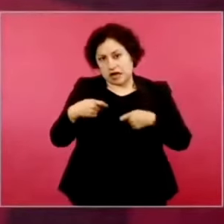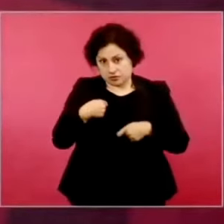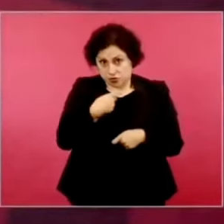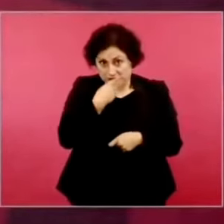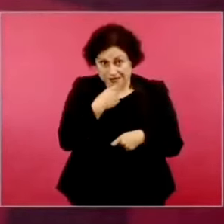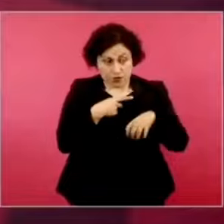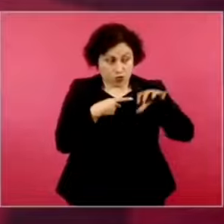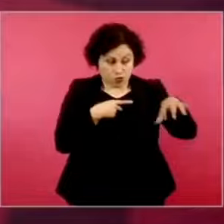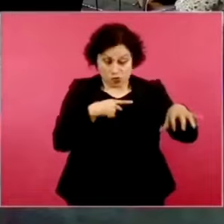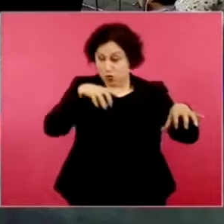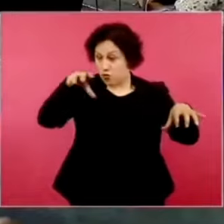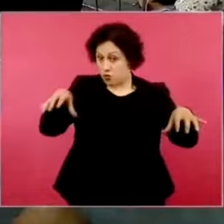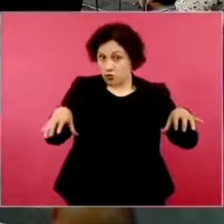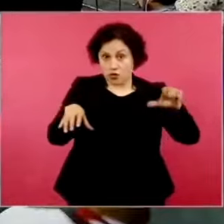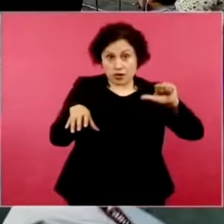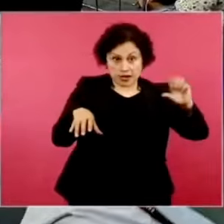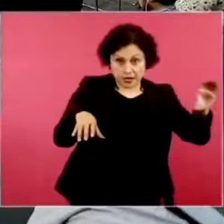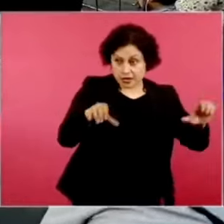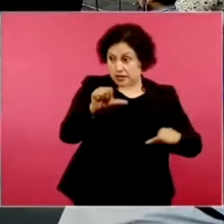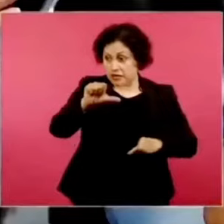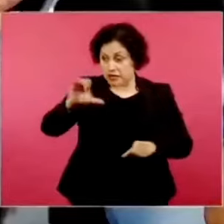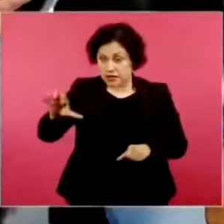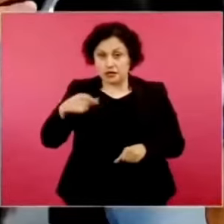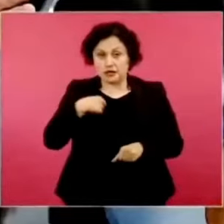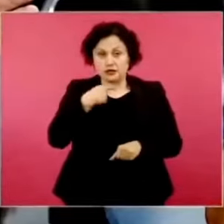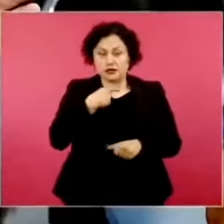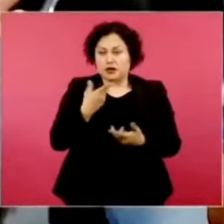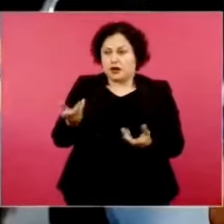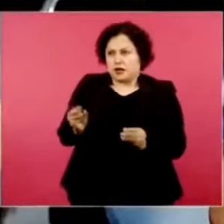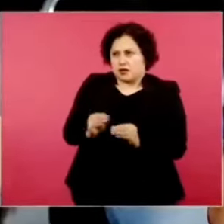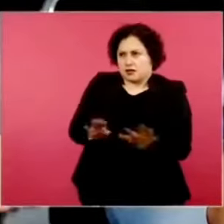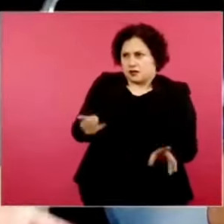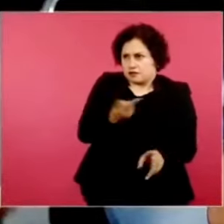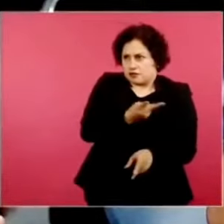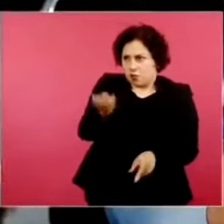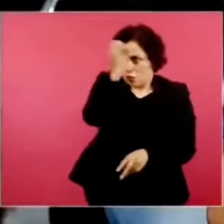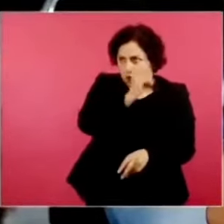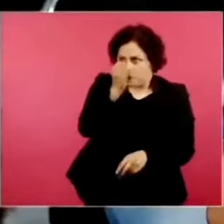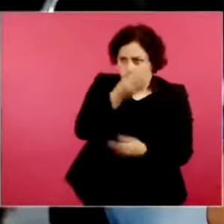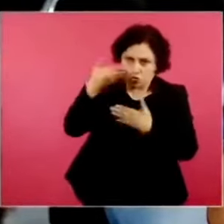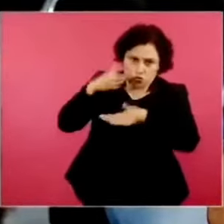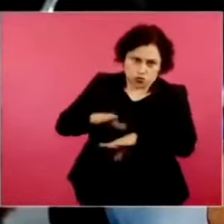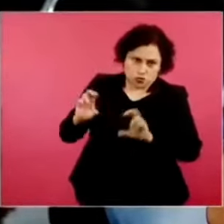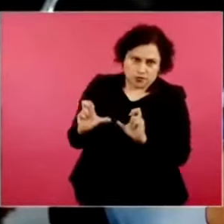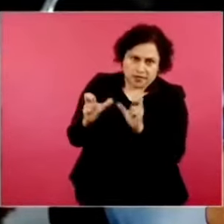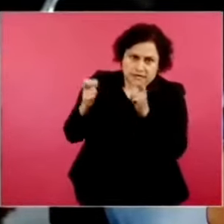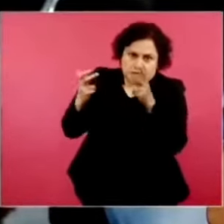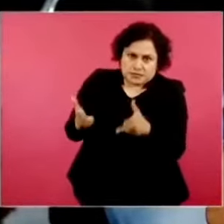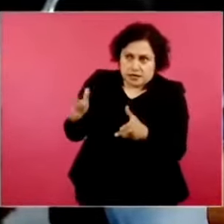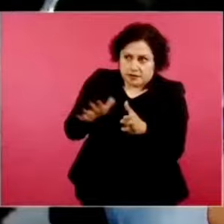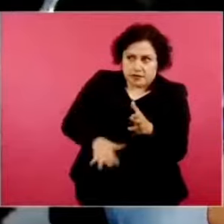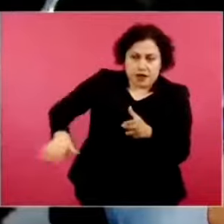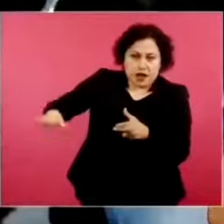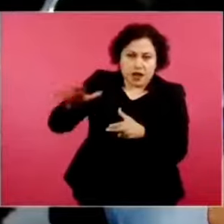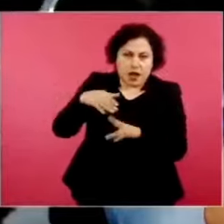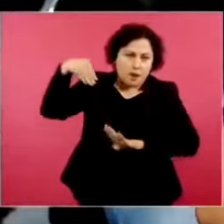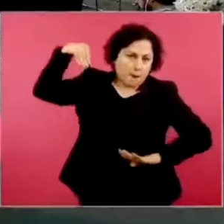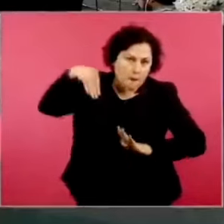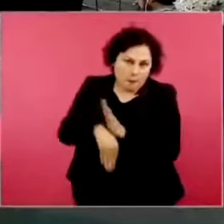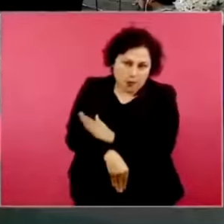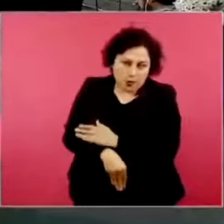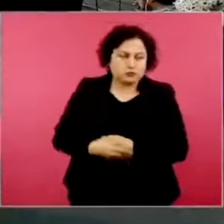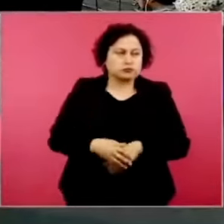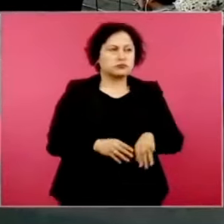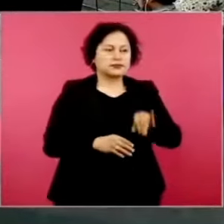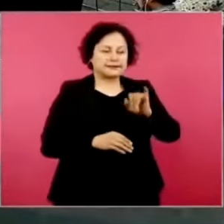Bueno, han sido críticos sobre la situación que está pasando en Chiapas. Sí, sí, sí, sí. La descomposición que hay en esa región. Sí, sí, sí. Pero